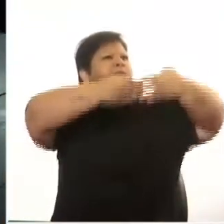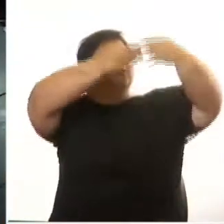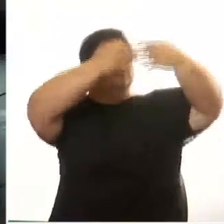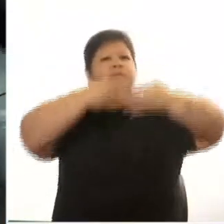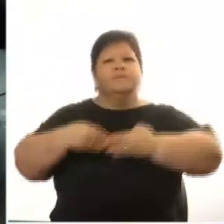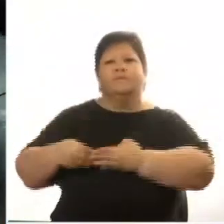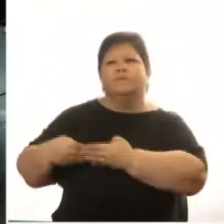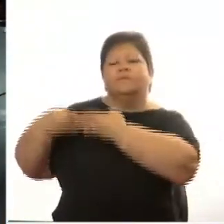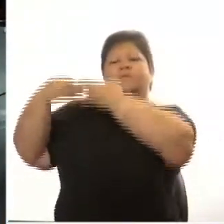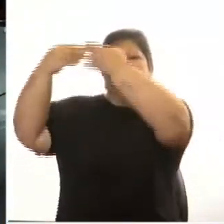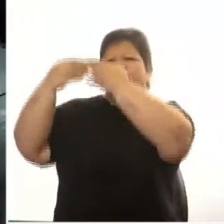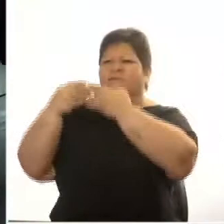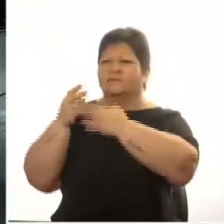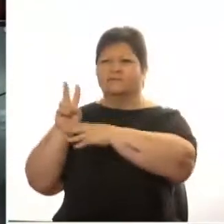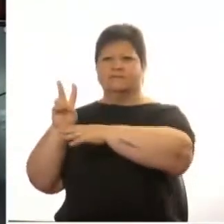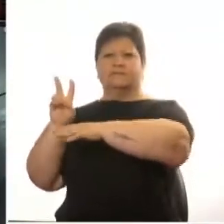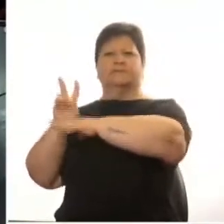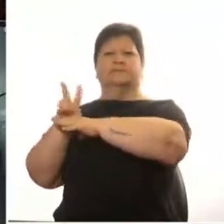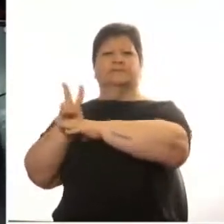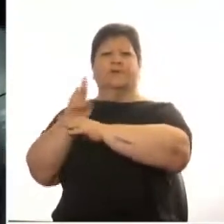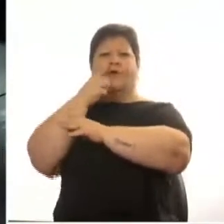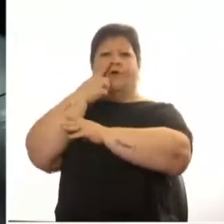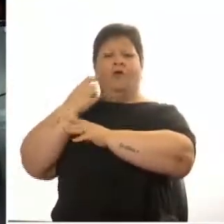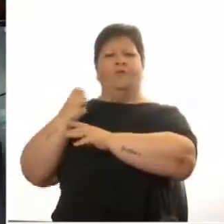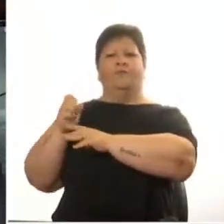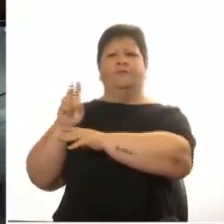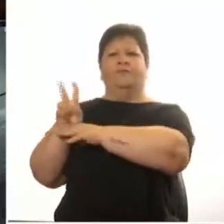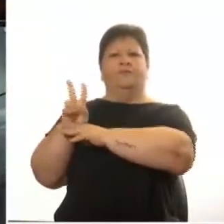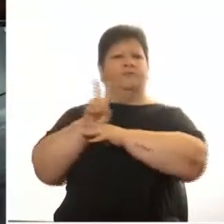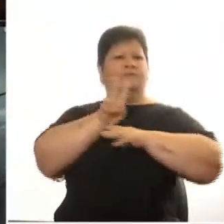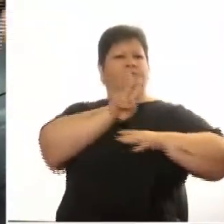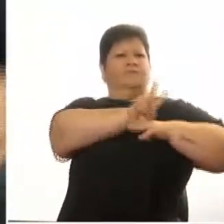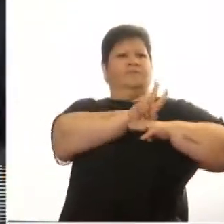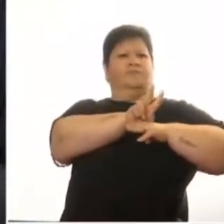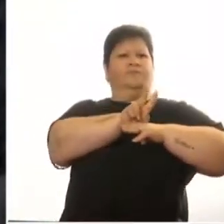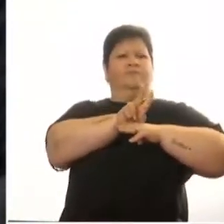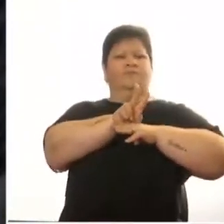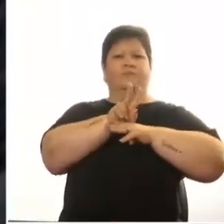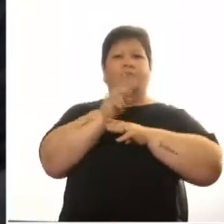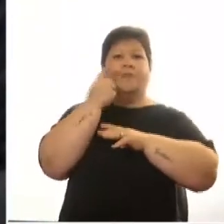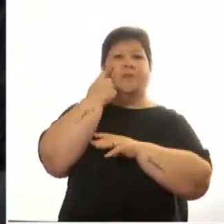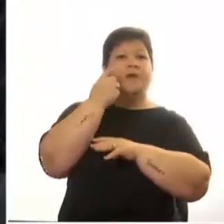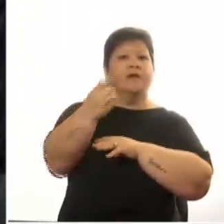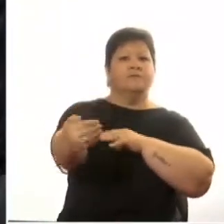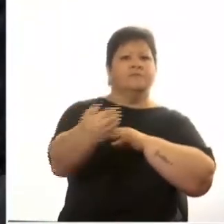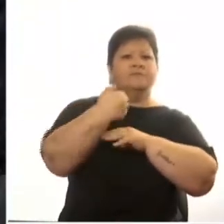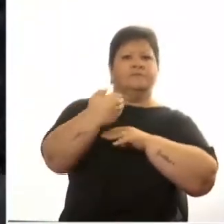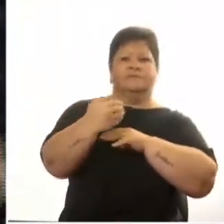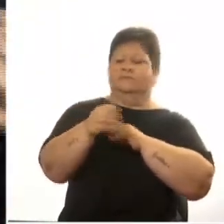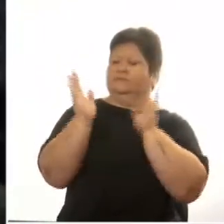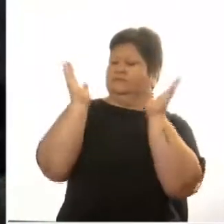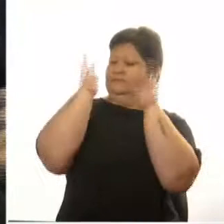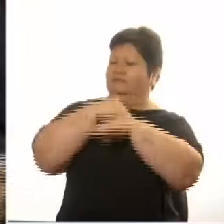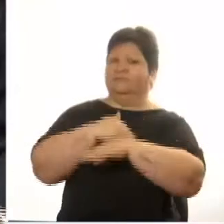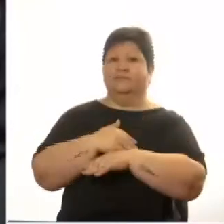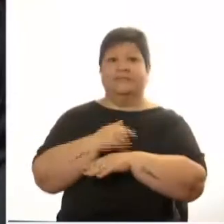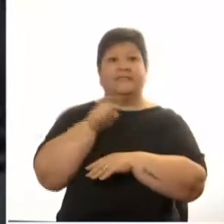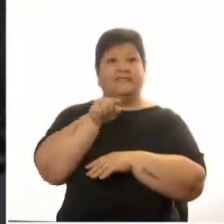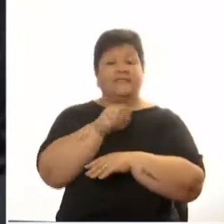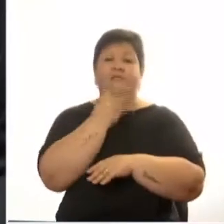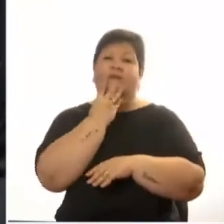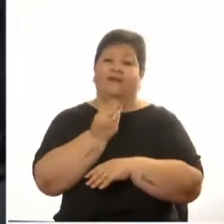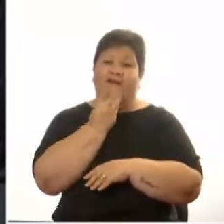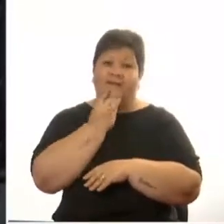guardianes están cuidando que no ingresen los enemigos eso es Israel